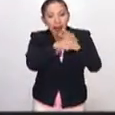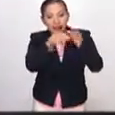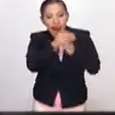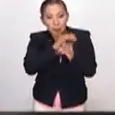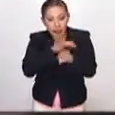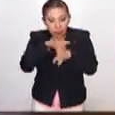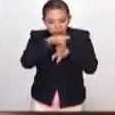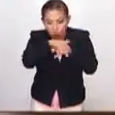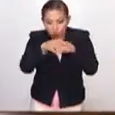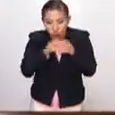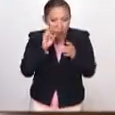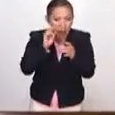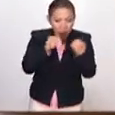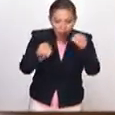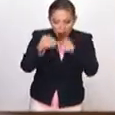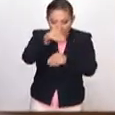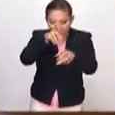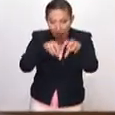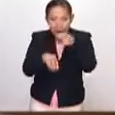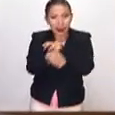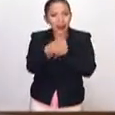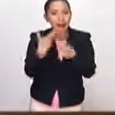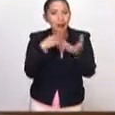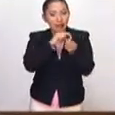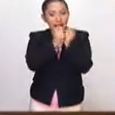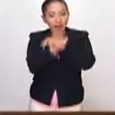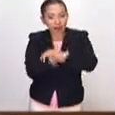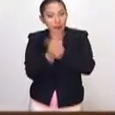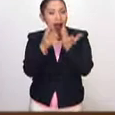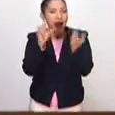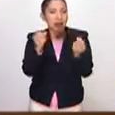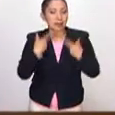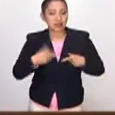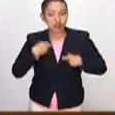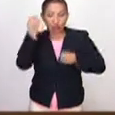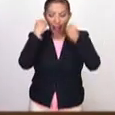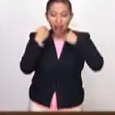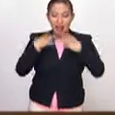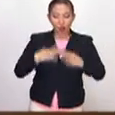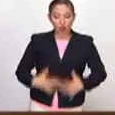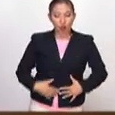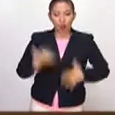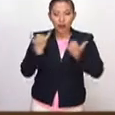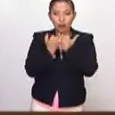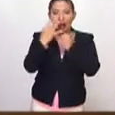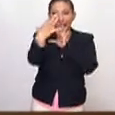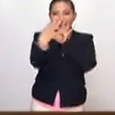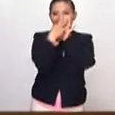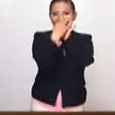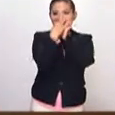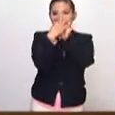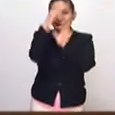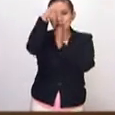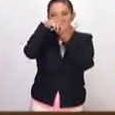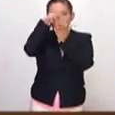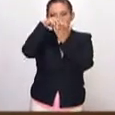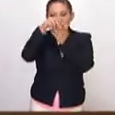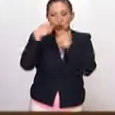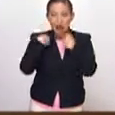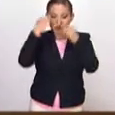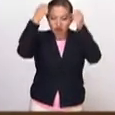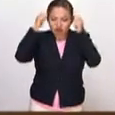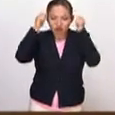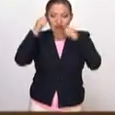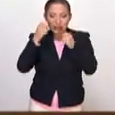materiales que puedan tocar cosas, que puedan mover, que puedan transformarse en el personaje del cuadro con trajes, que se puedan colocar